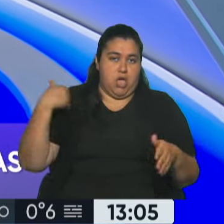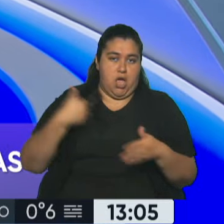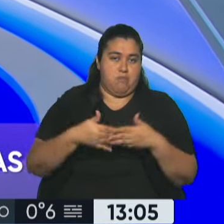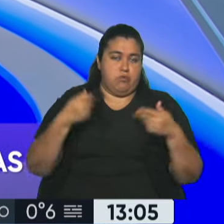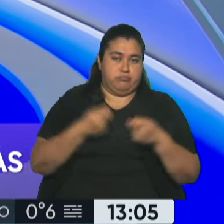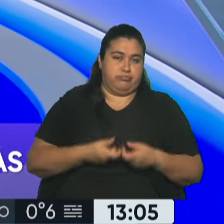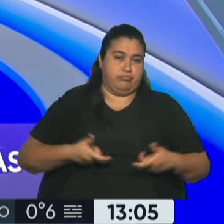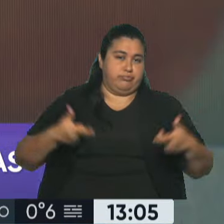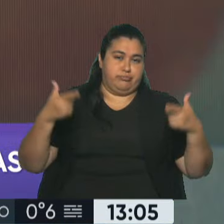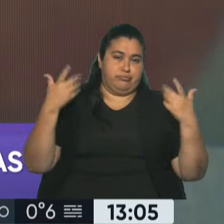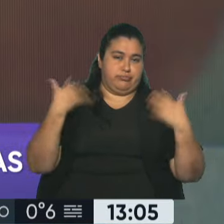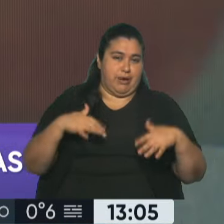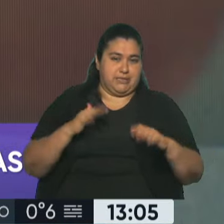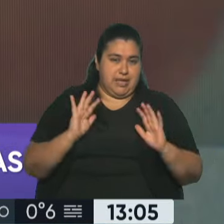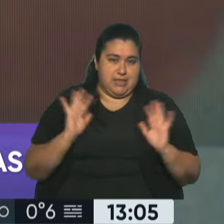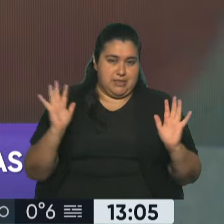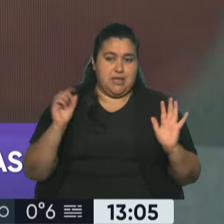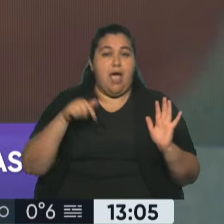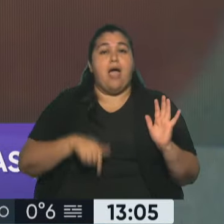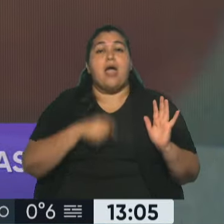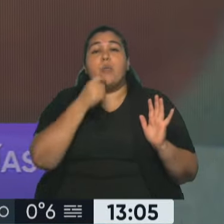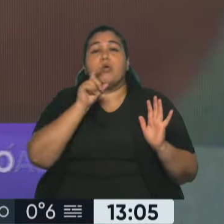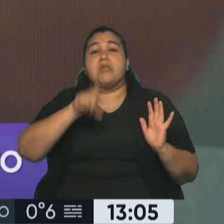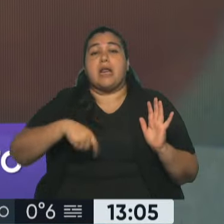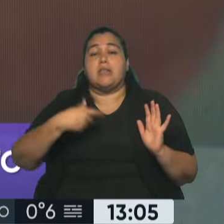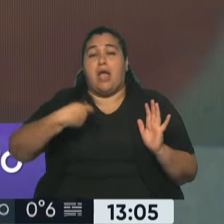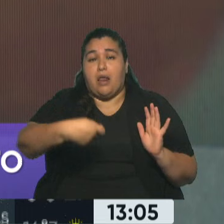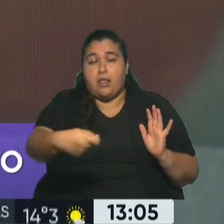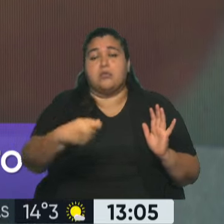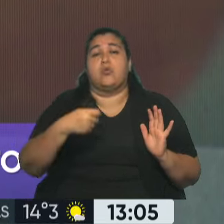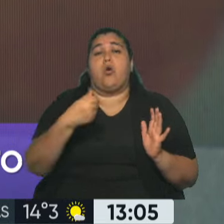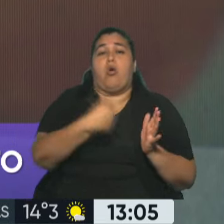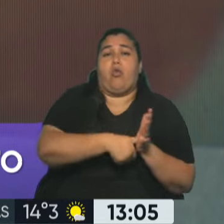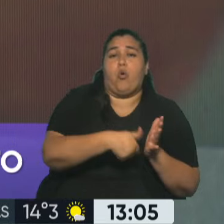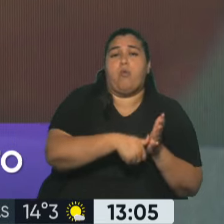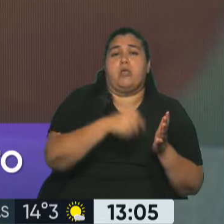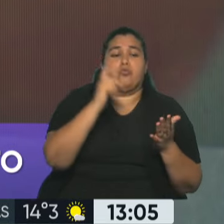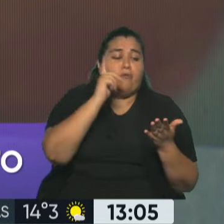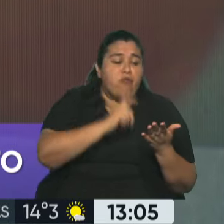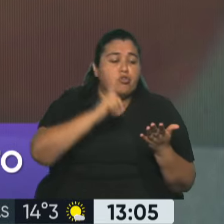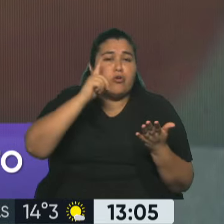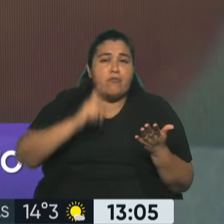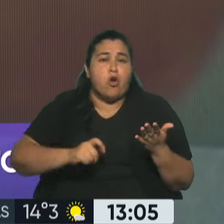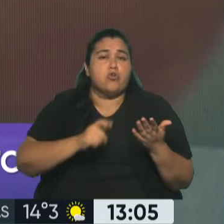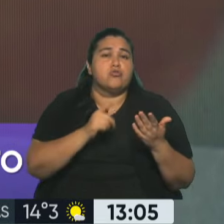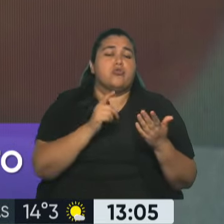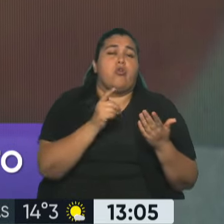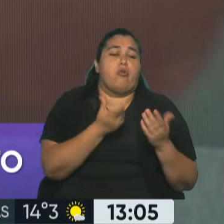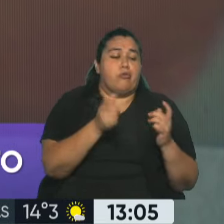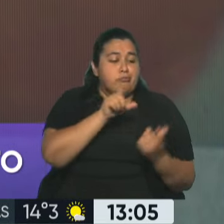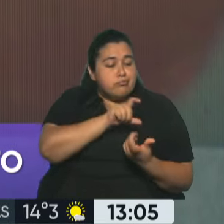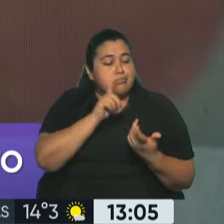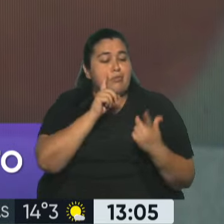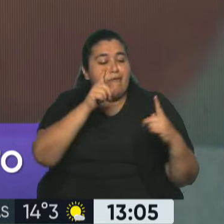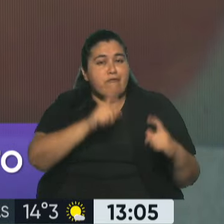Corregime, es así, digo, tengo una tarjeta de crédito, tengo tu DNI, tu tarjeta de crédito, le saco foto, le saco foto al código de seguridad, te la